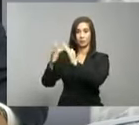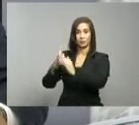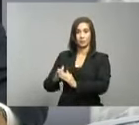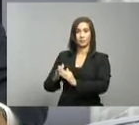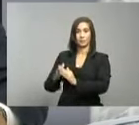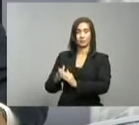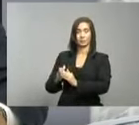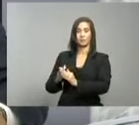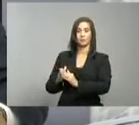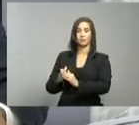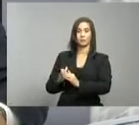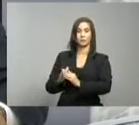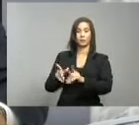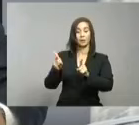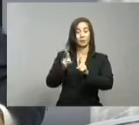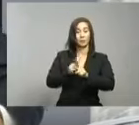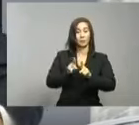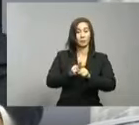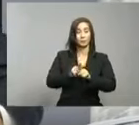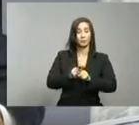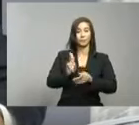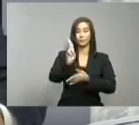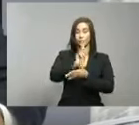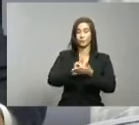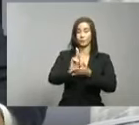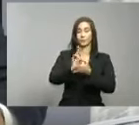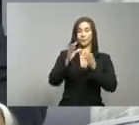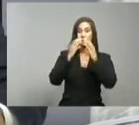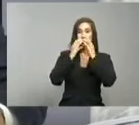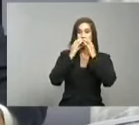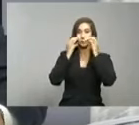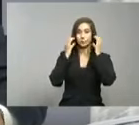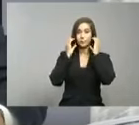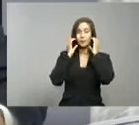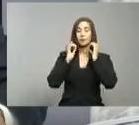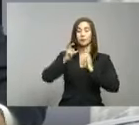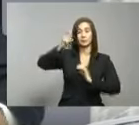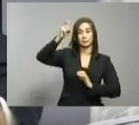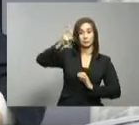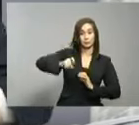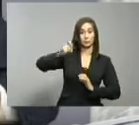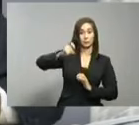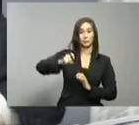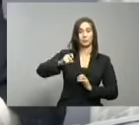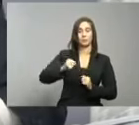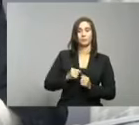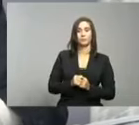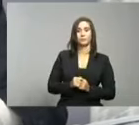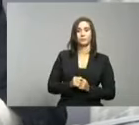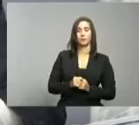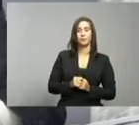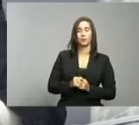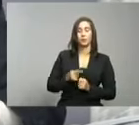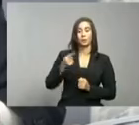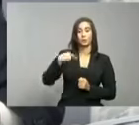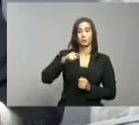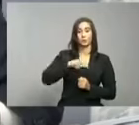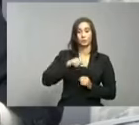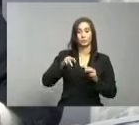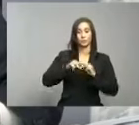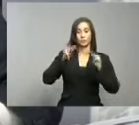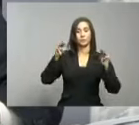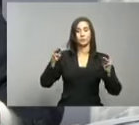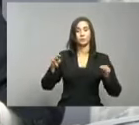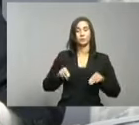obligatorio de la mascarilla de la cual de la estamos en coordinación con el Ministerio Público